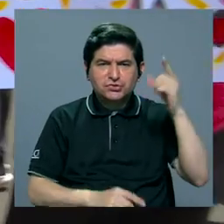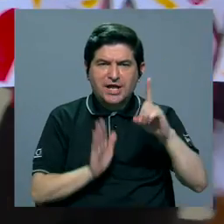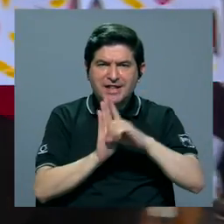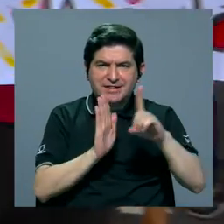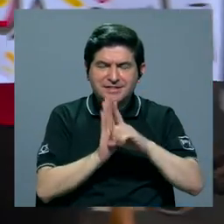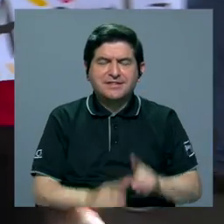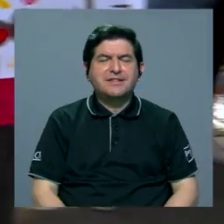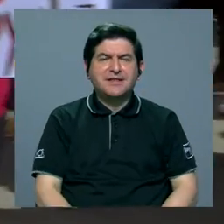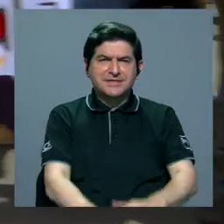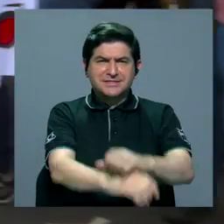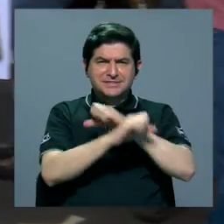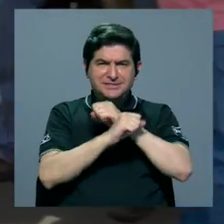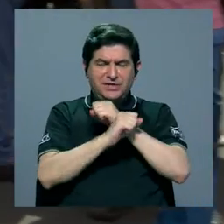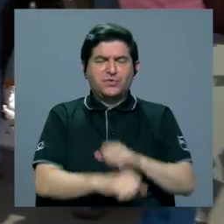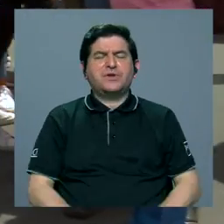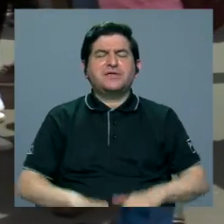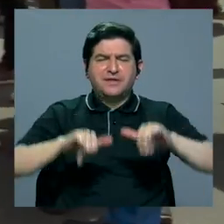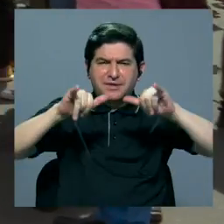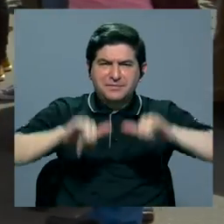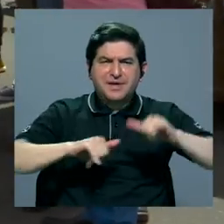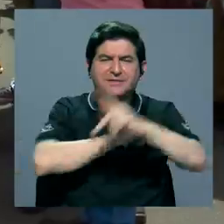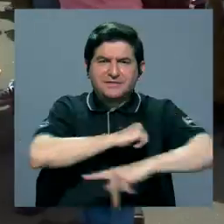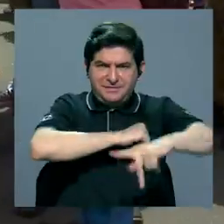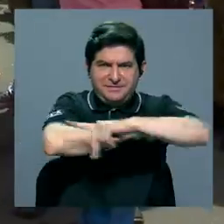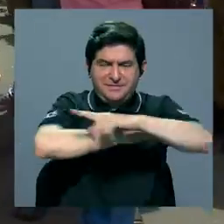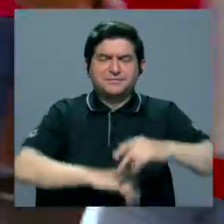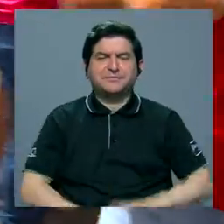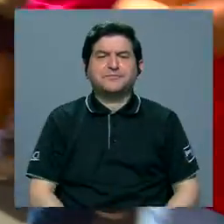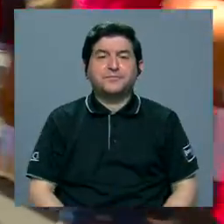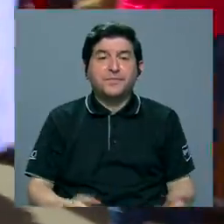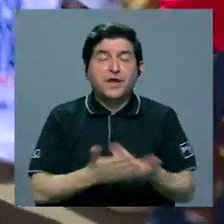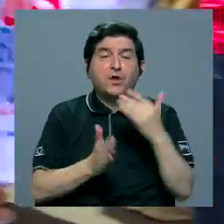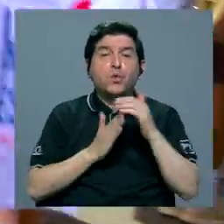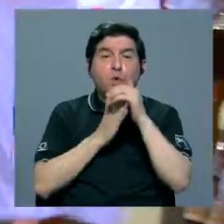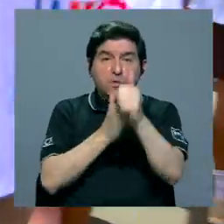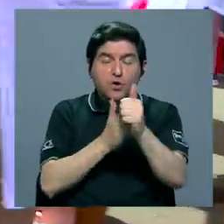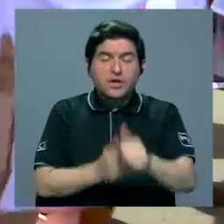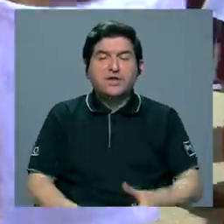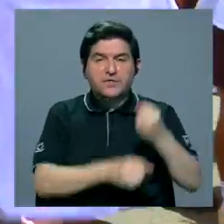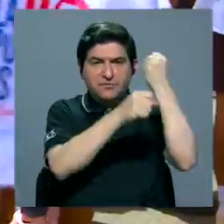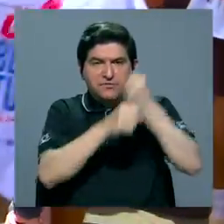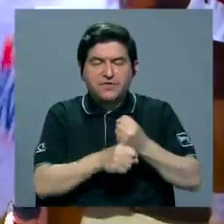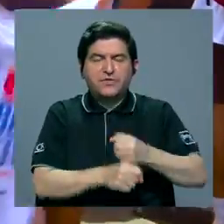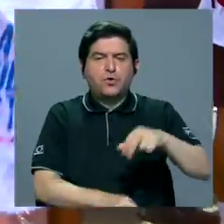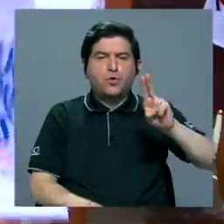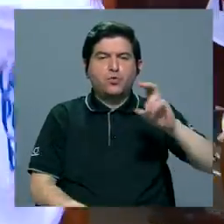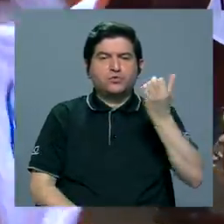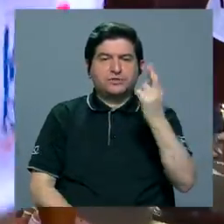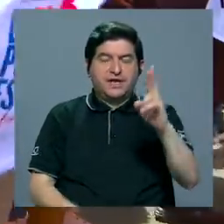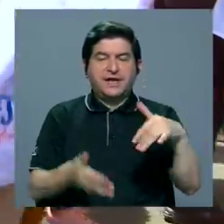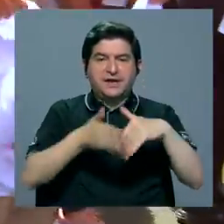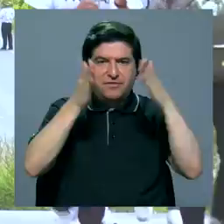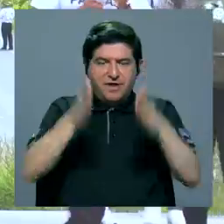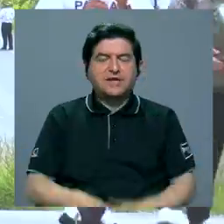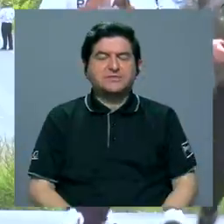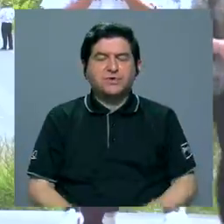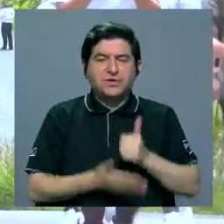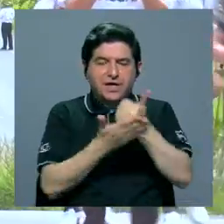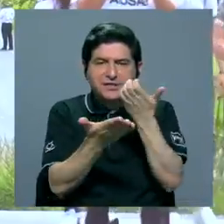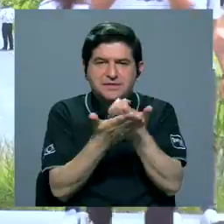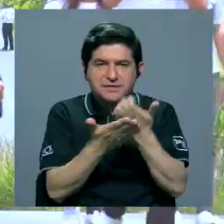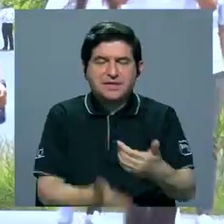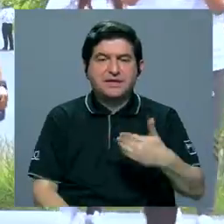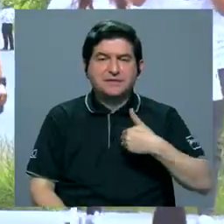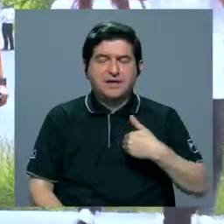condiciones óptimas y la estabilidad social de este país. El nuevo dirigente de la FEUCR es estudiante becado y